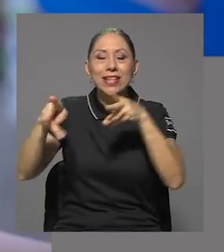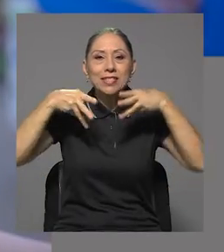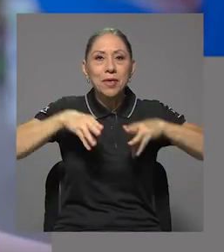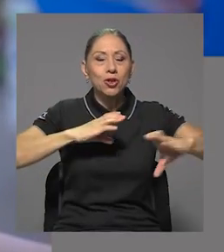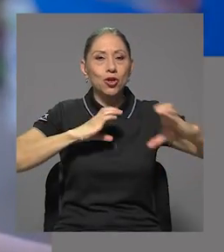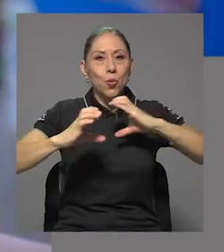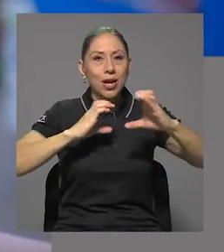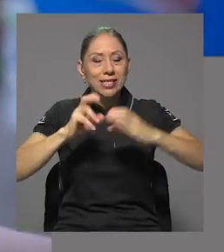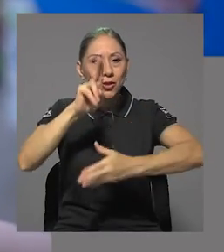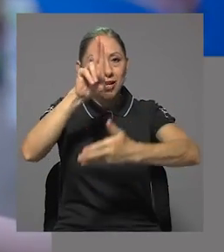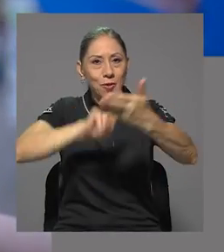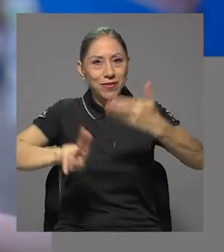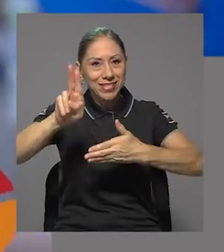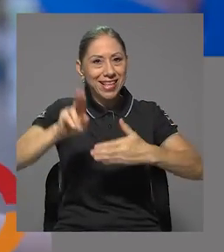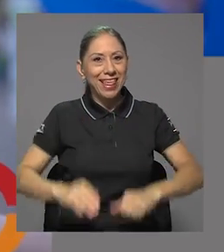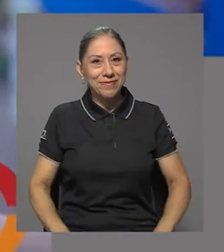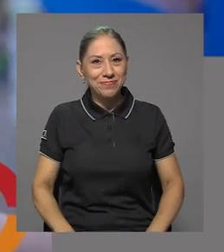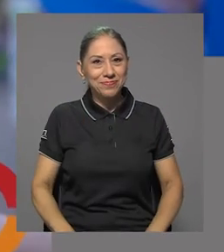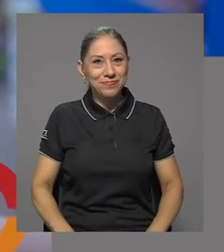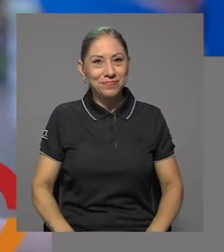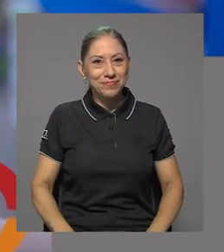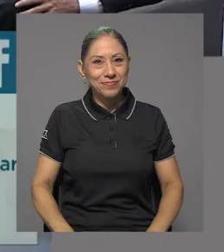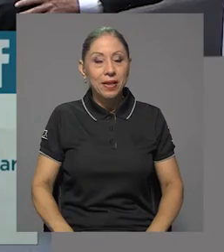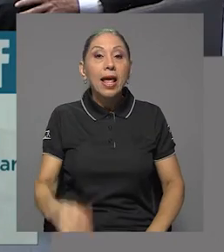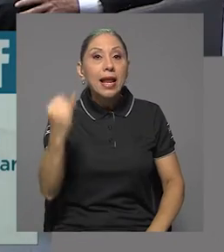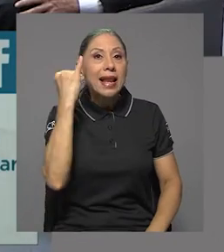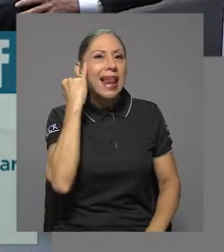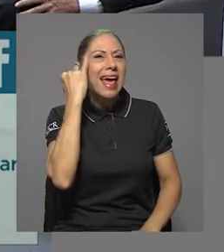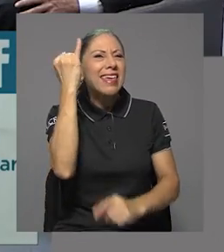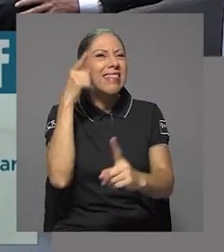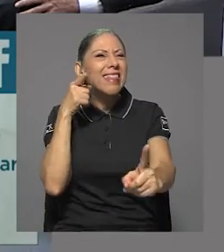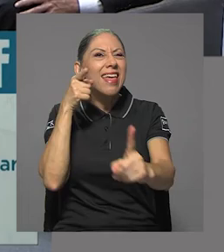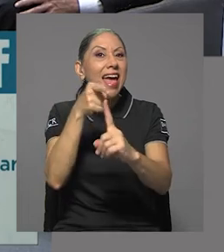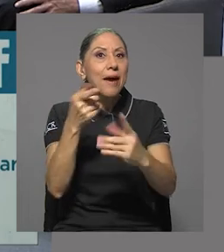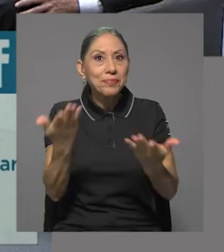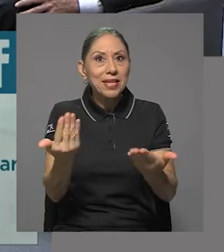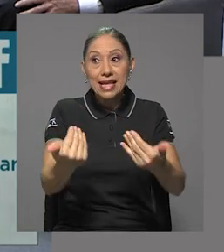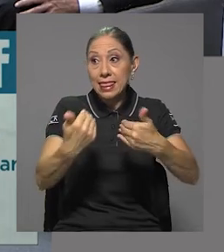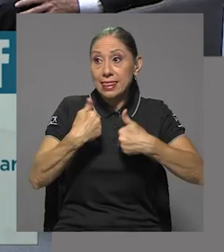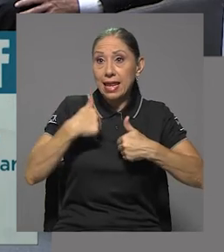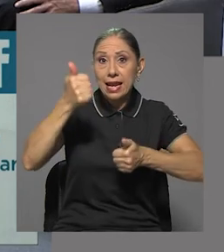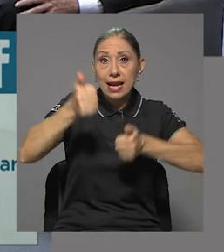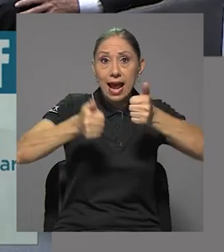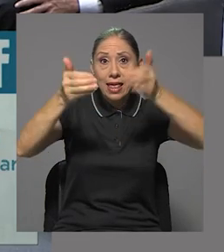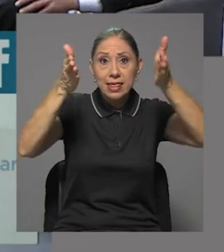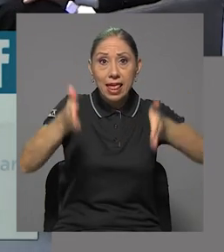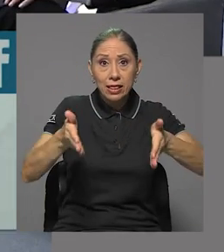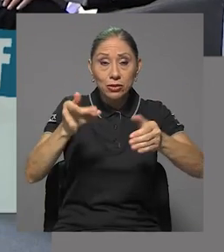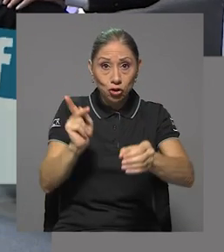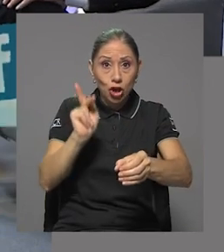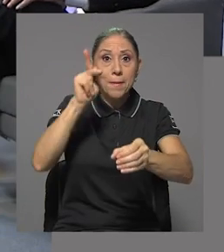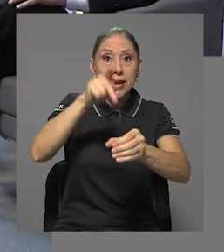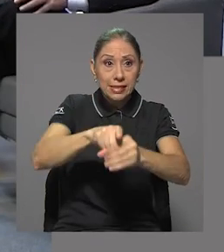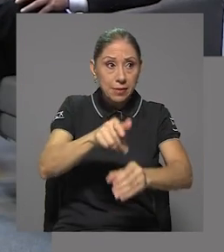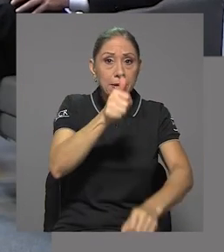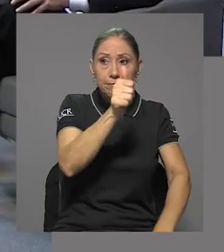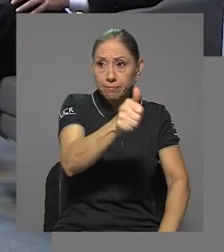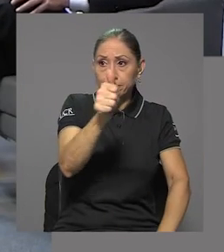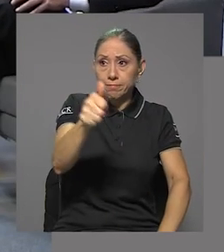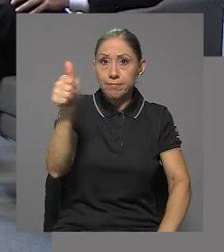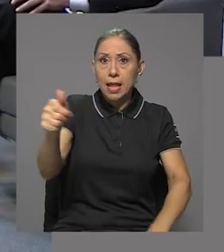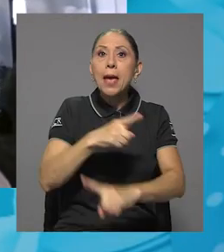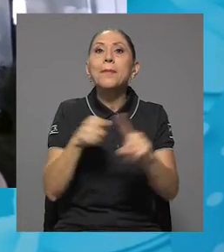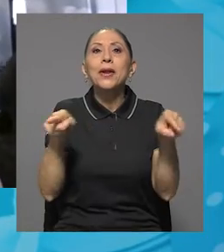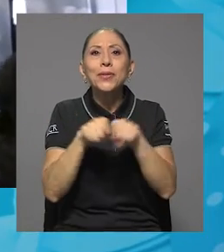de los medios de comunicación de la universidad. La idea es tener personas candidatas que participen, pero